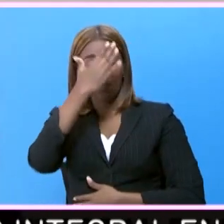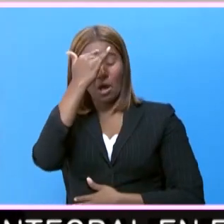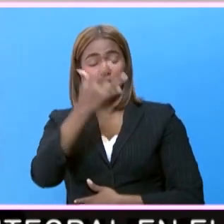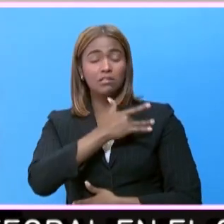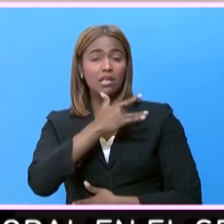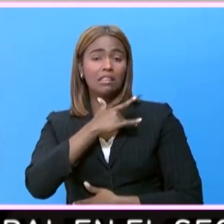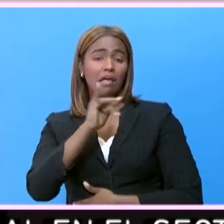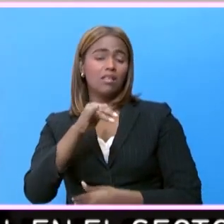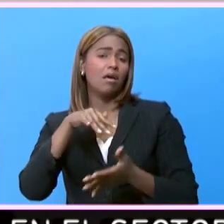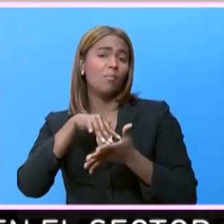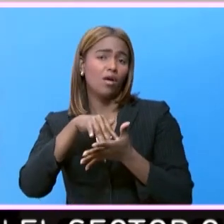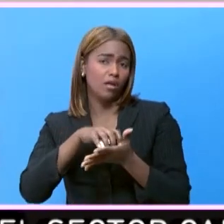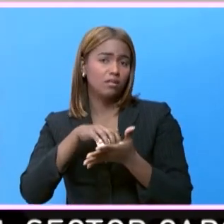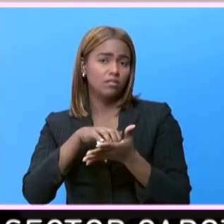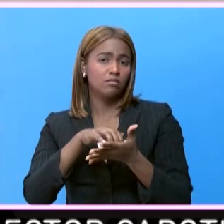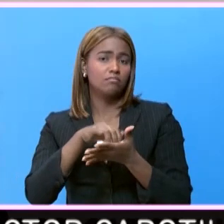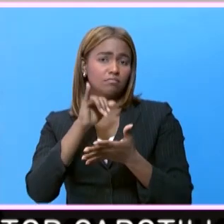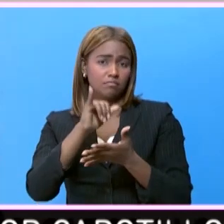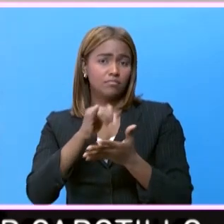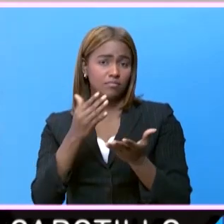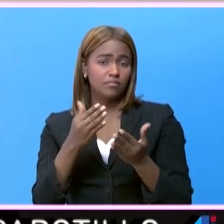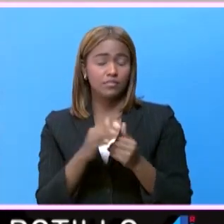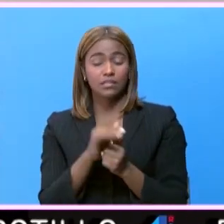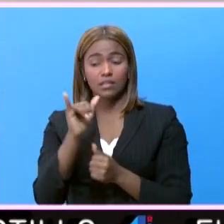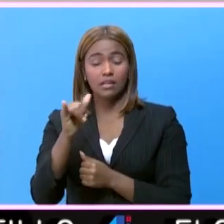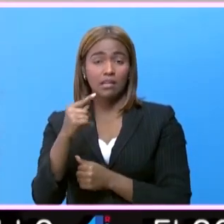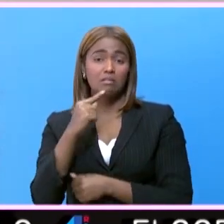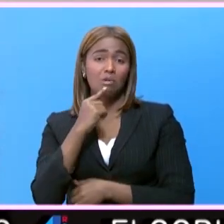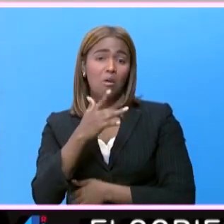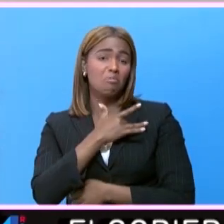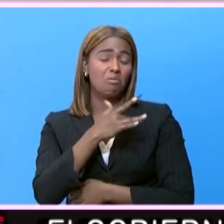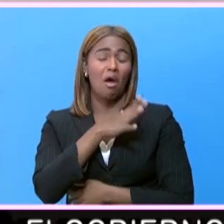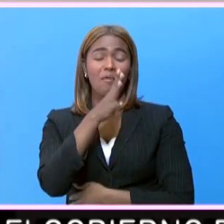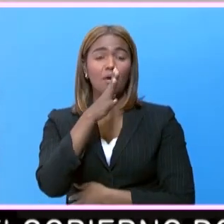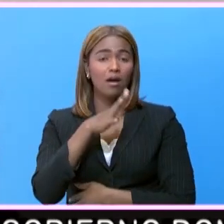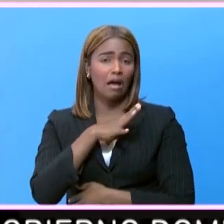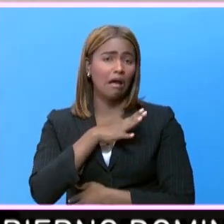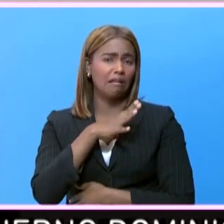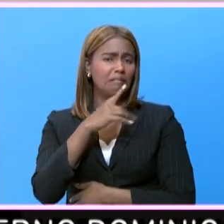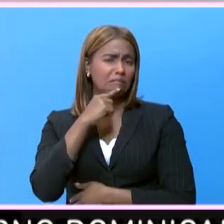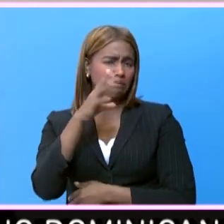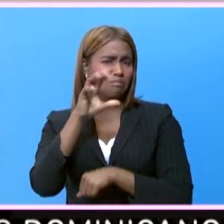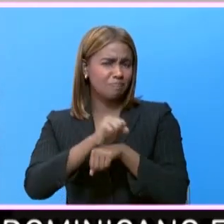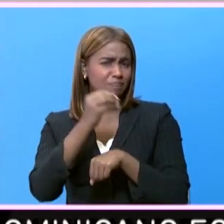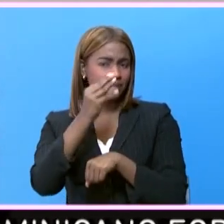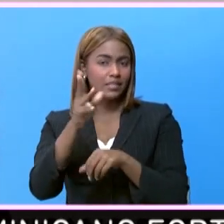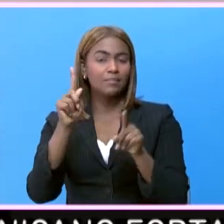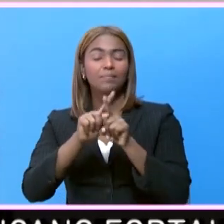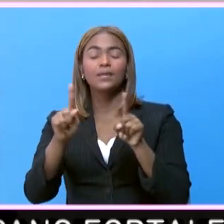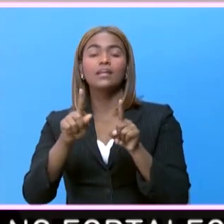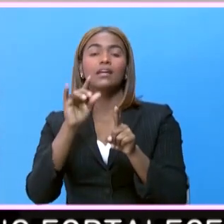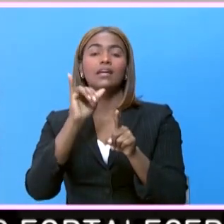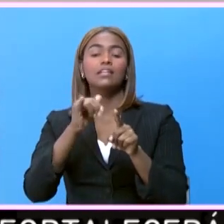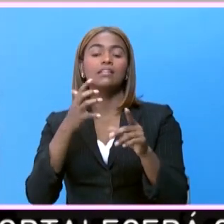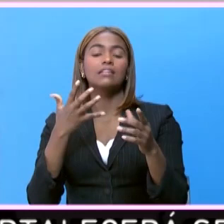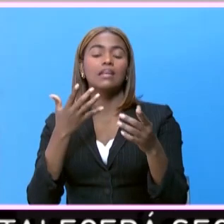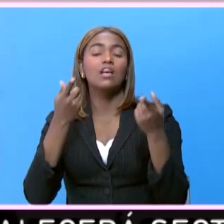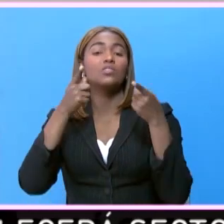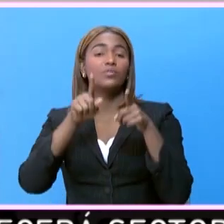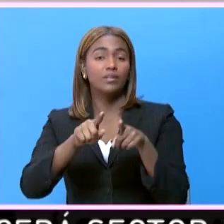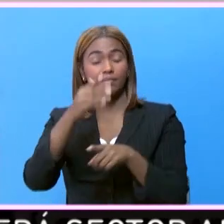debilidad, ñoñería, el mujercita, para decirlo así. Y básicamente esto incide